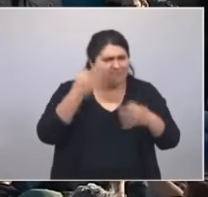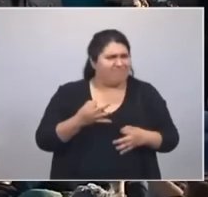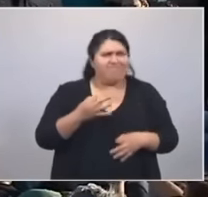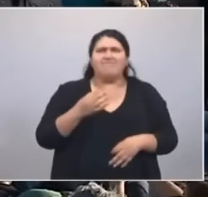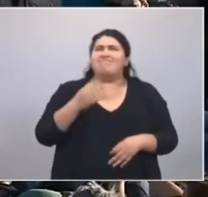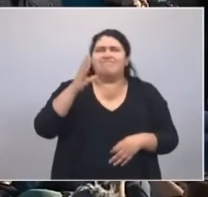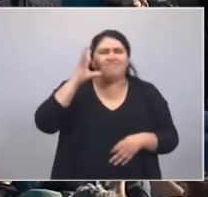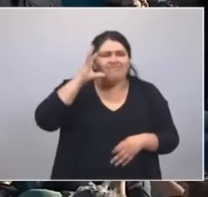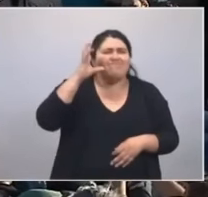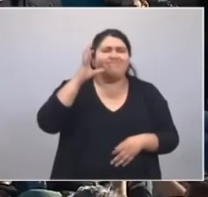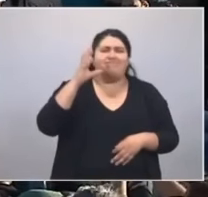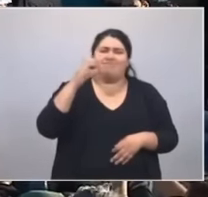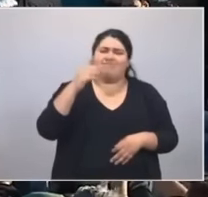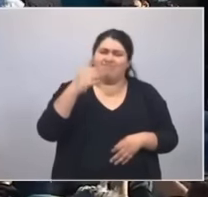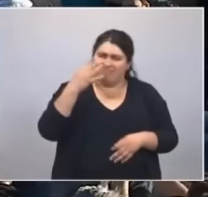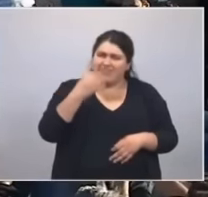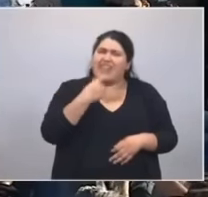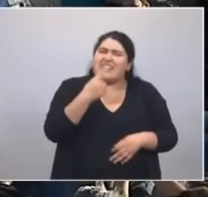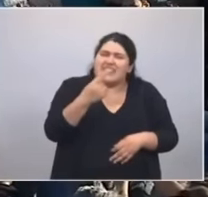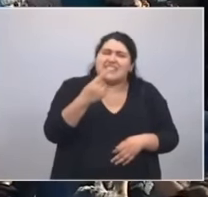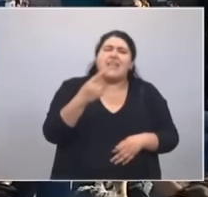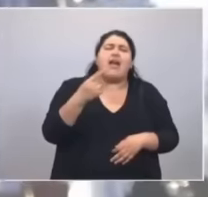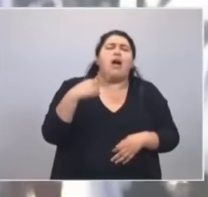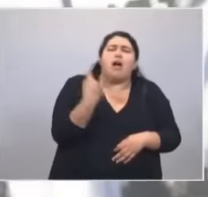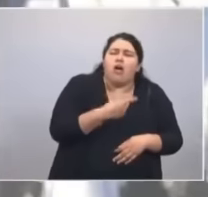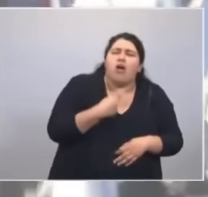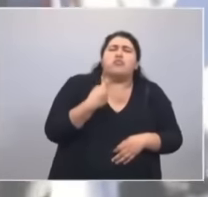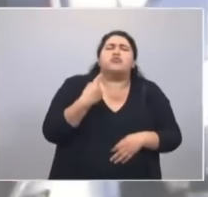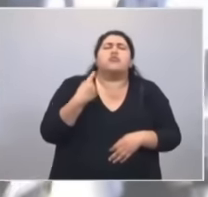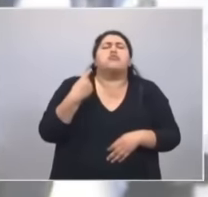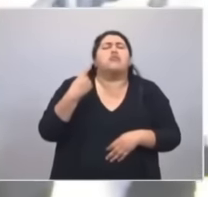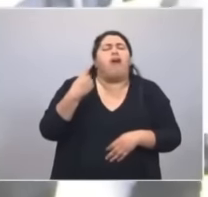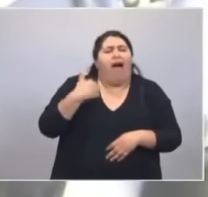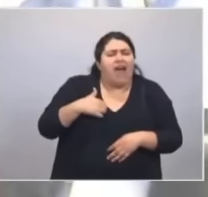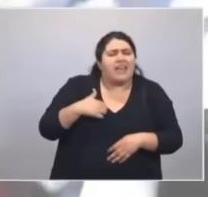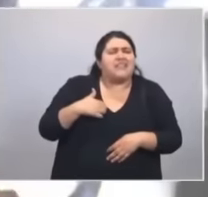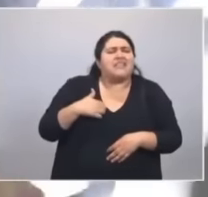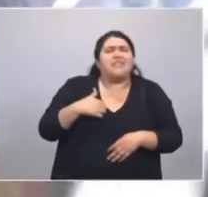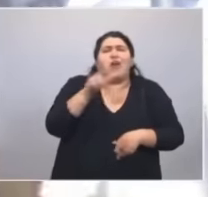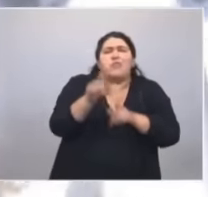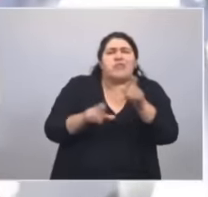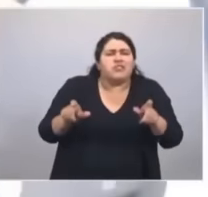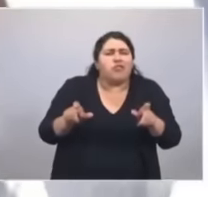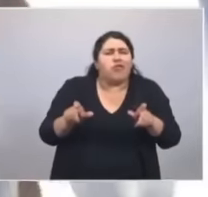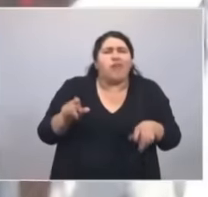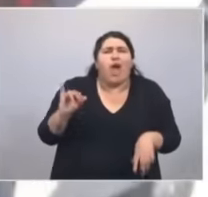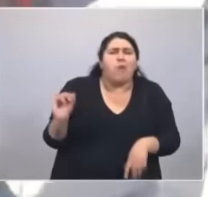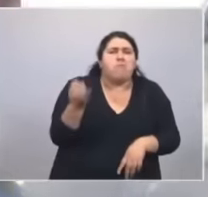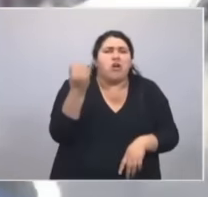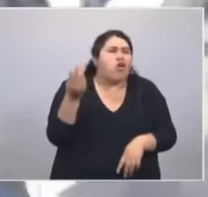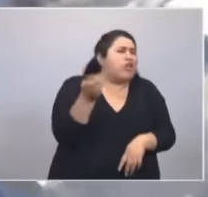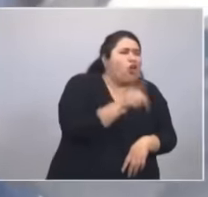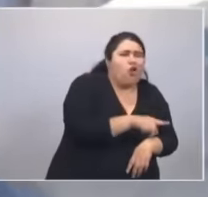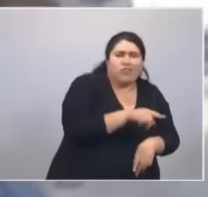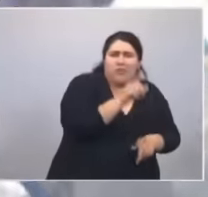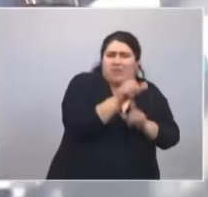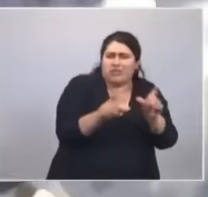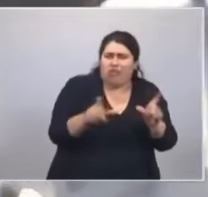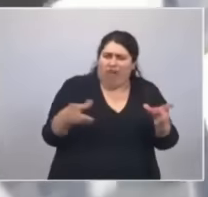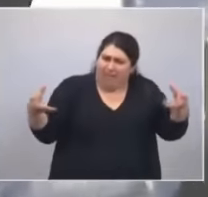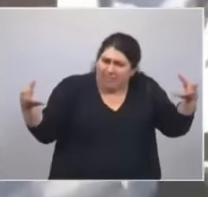histórica que decía que para un argentino no hay nada mejor que otro argentino,